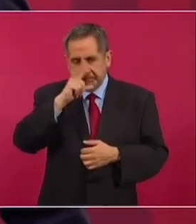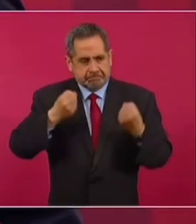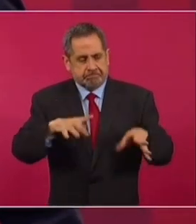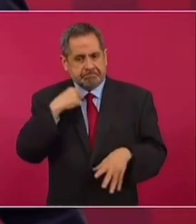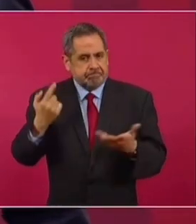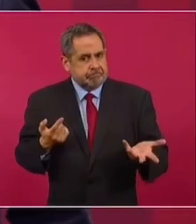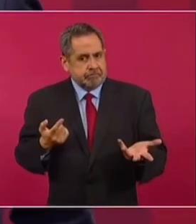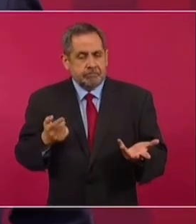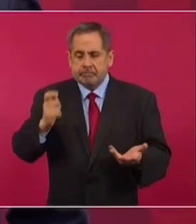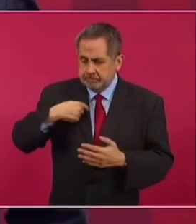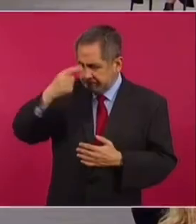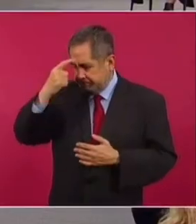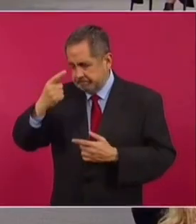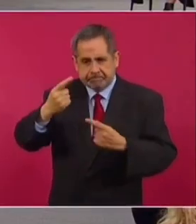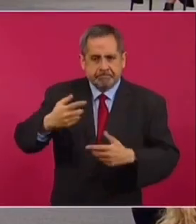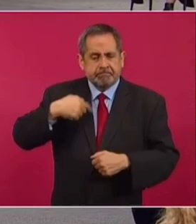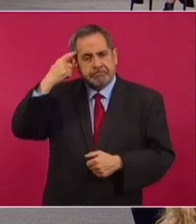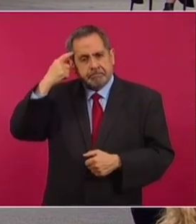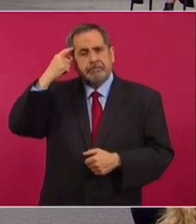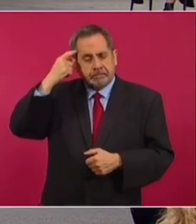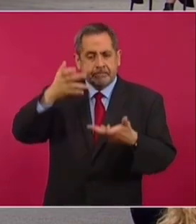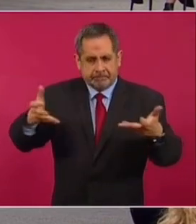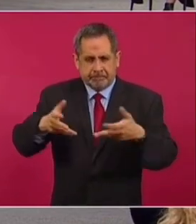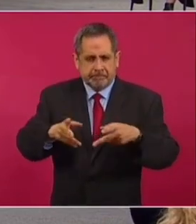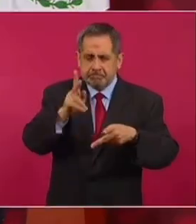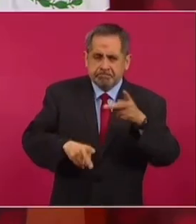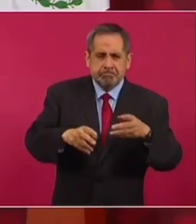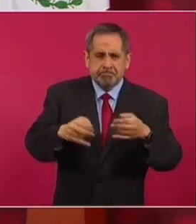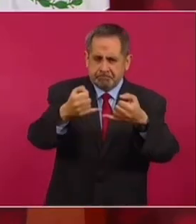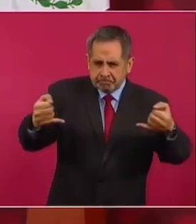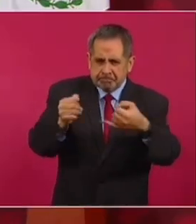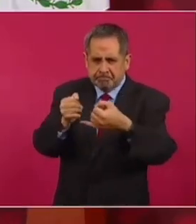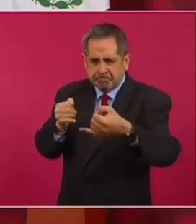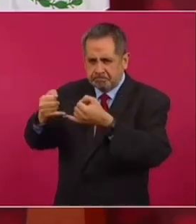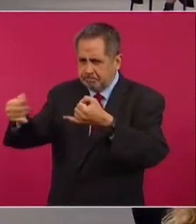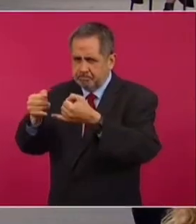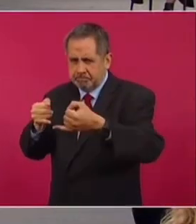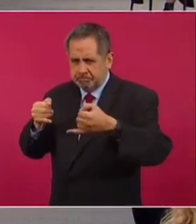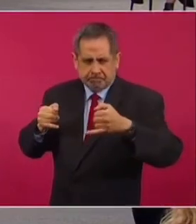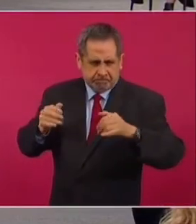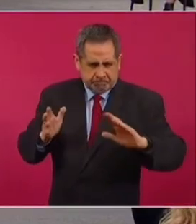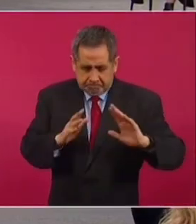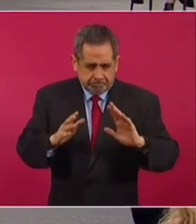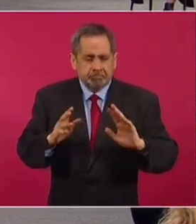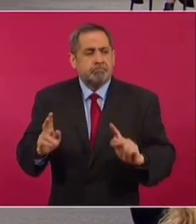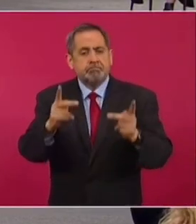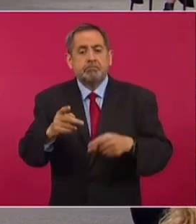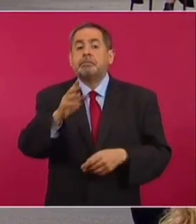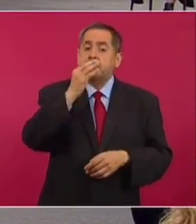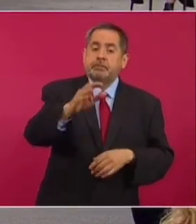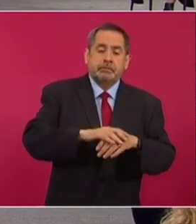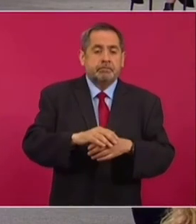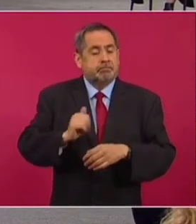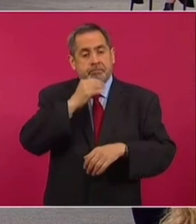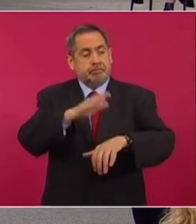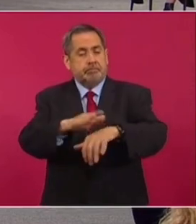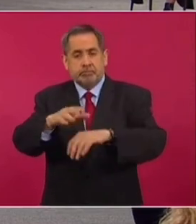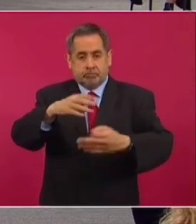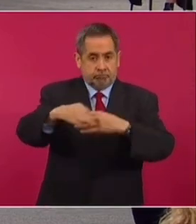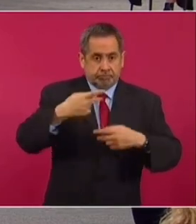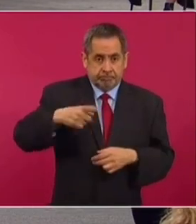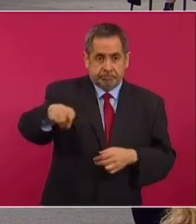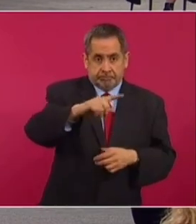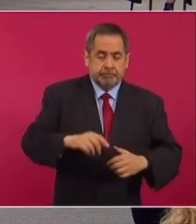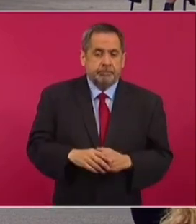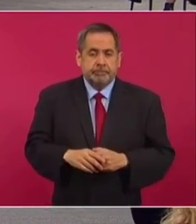es fraccionando. Aquí está. Y aprovecho para pedirle a todos los que